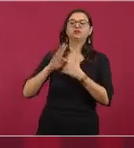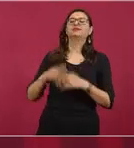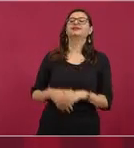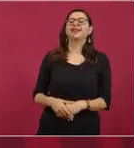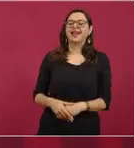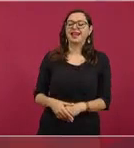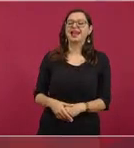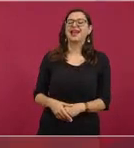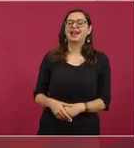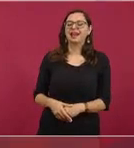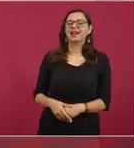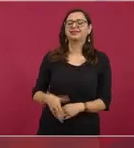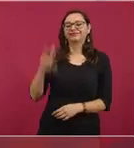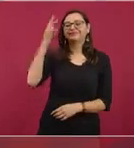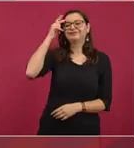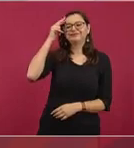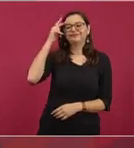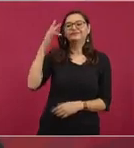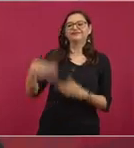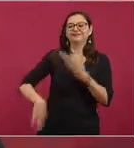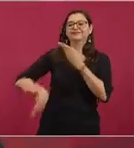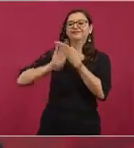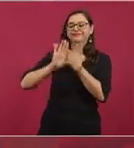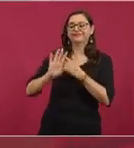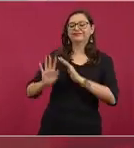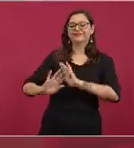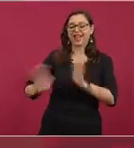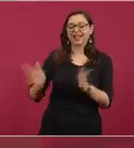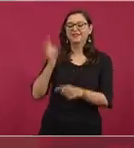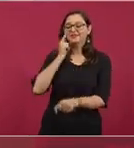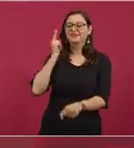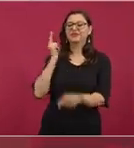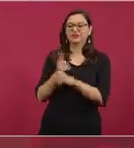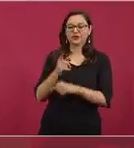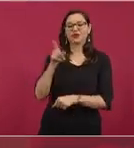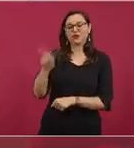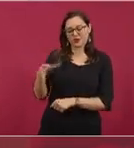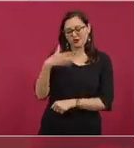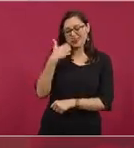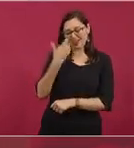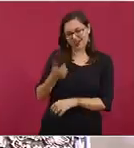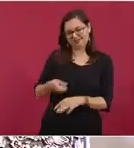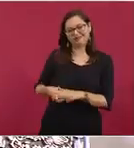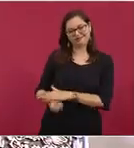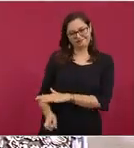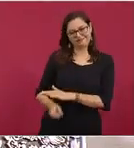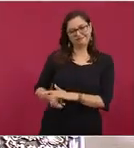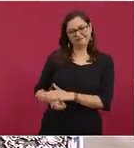y maiceaban al gallo y ya dejaba de cantar el gallo.